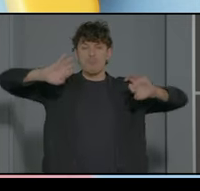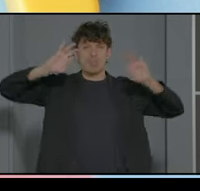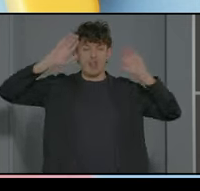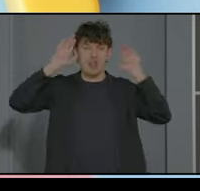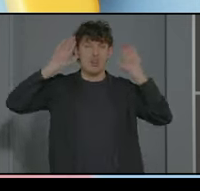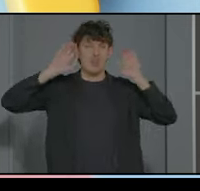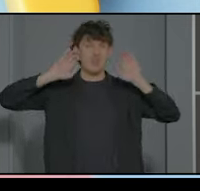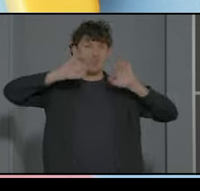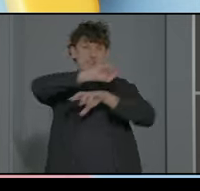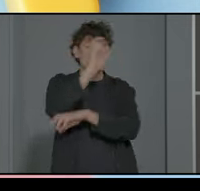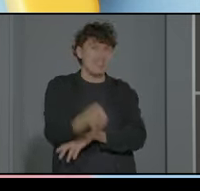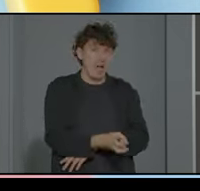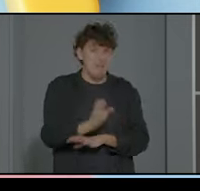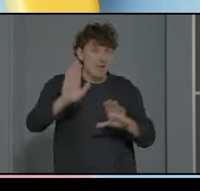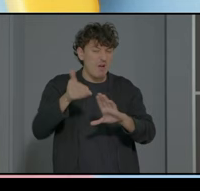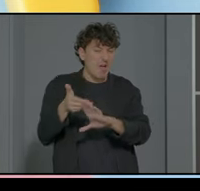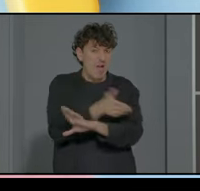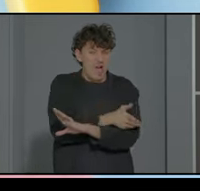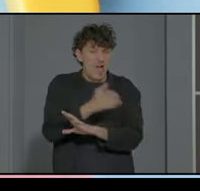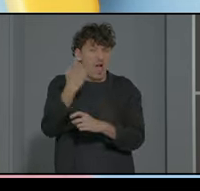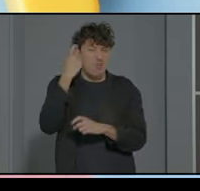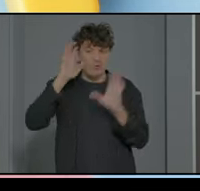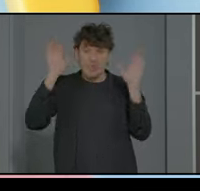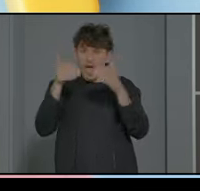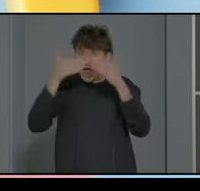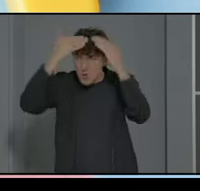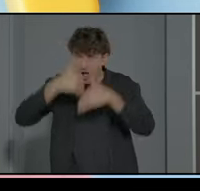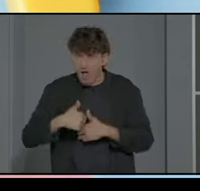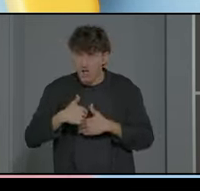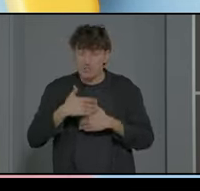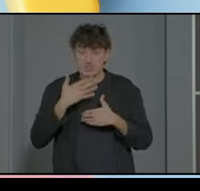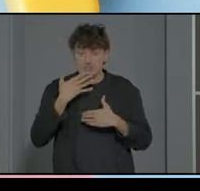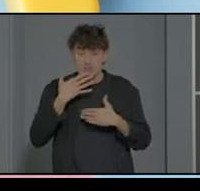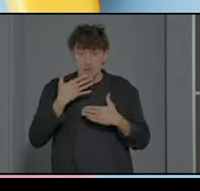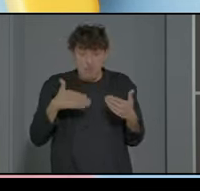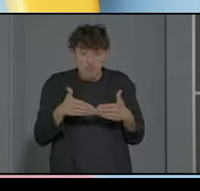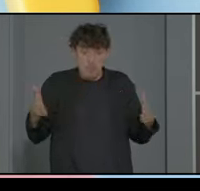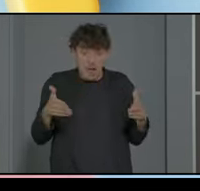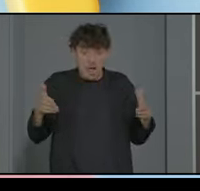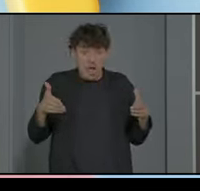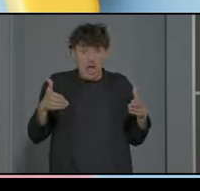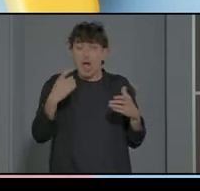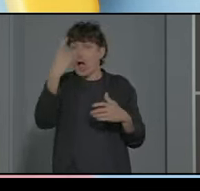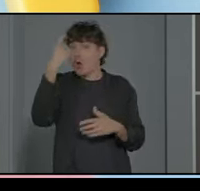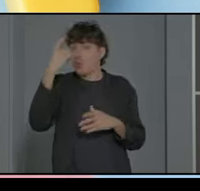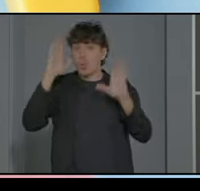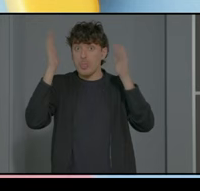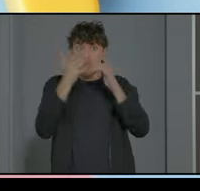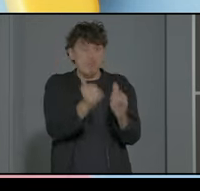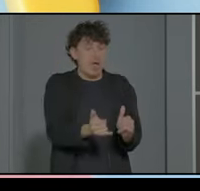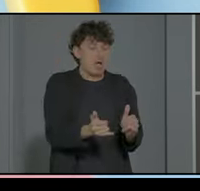alumnos TEA y bueno pues tener alumnos TEA requiere un cambio de visión y cambios organizativos